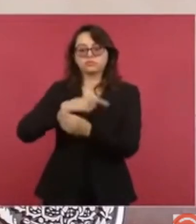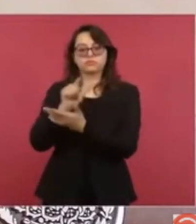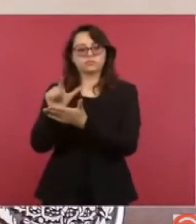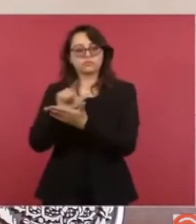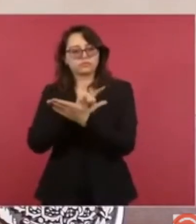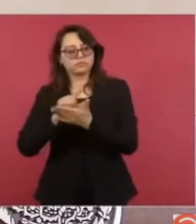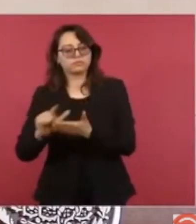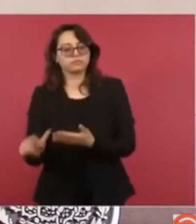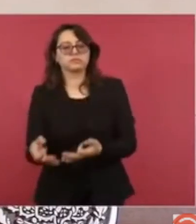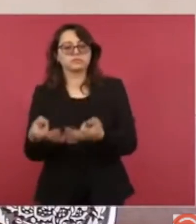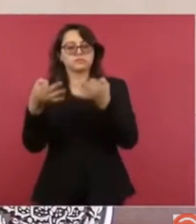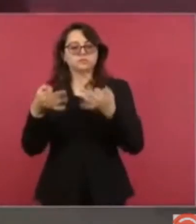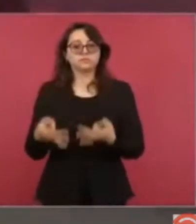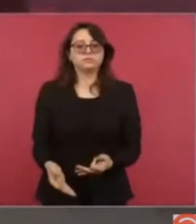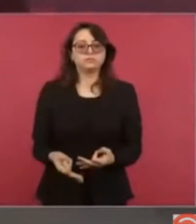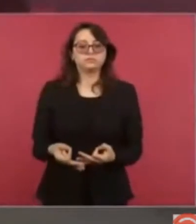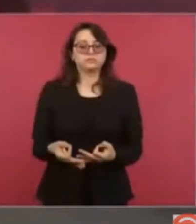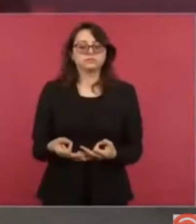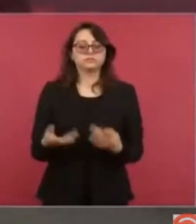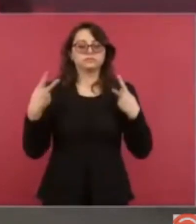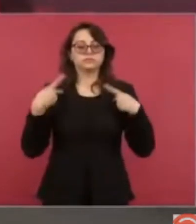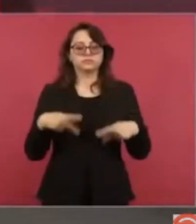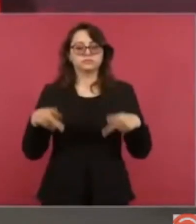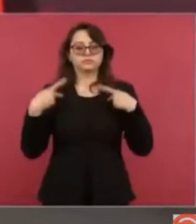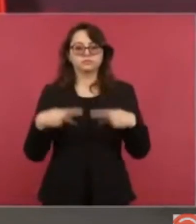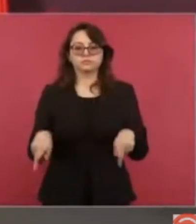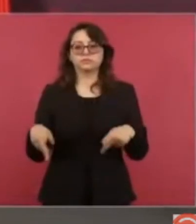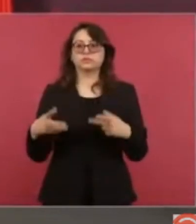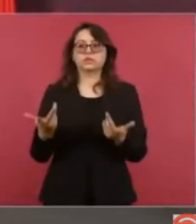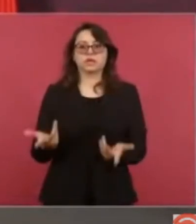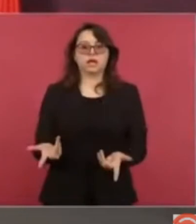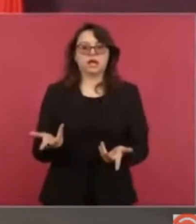para atender a los afectados.